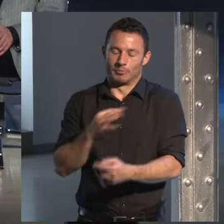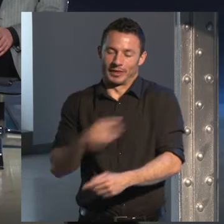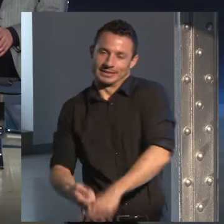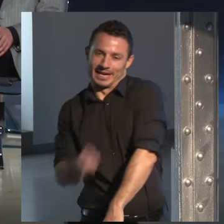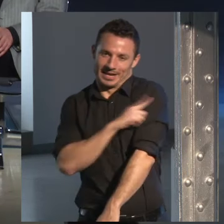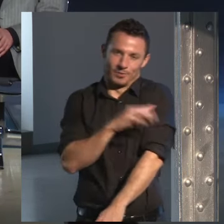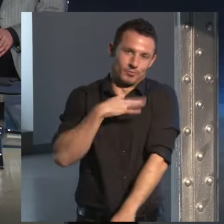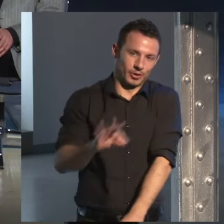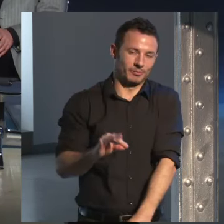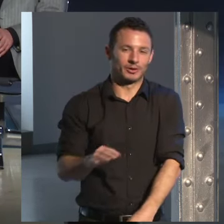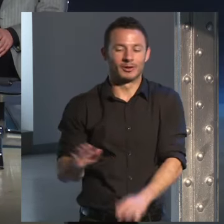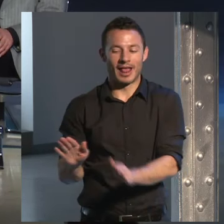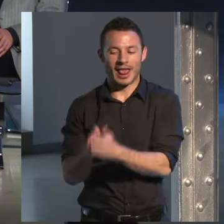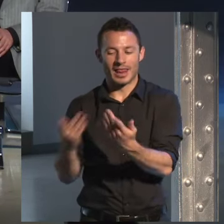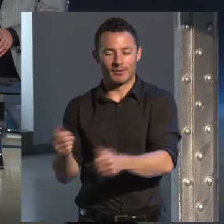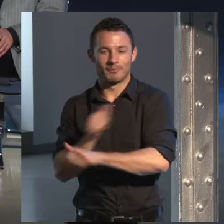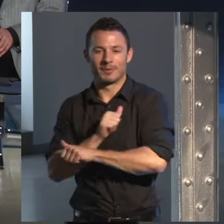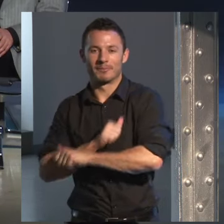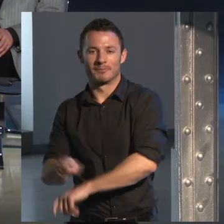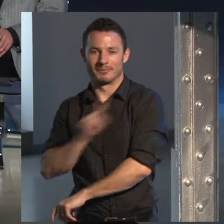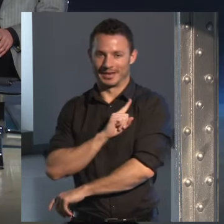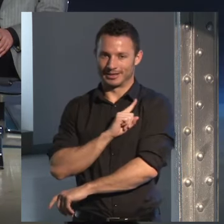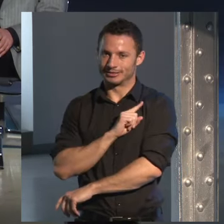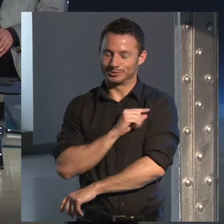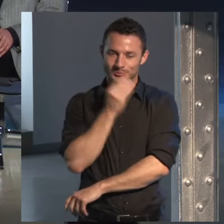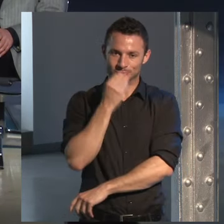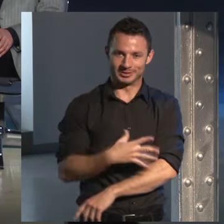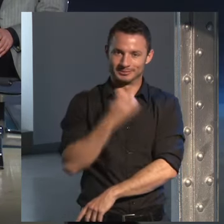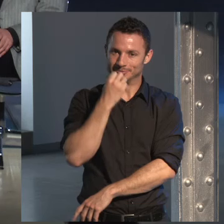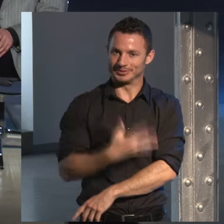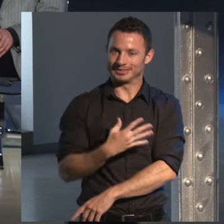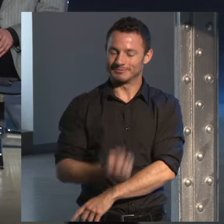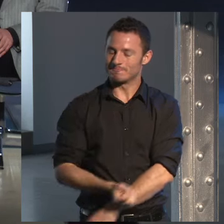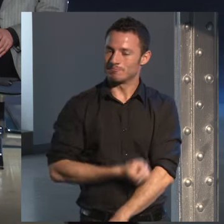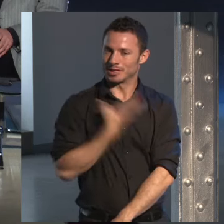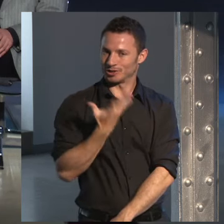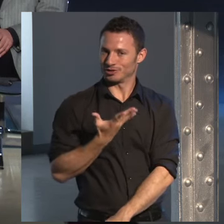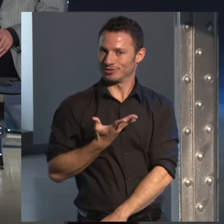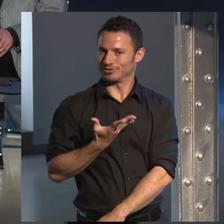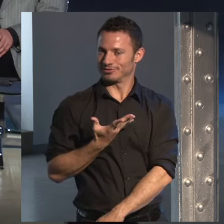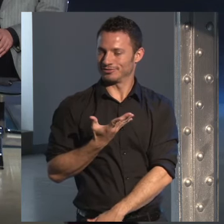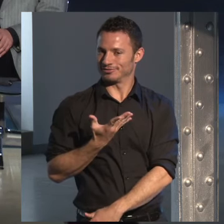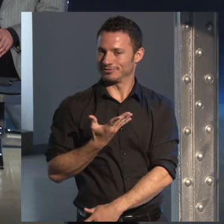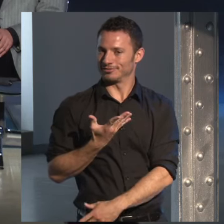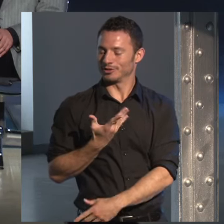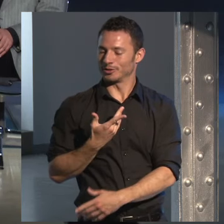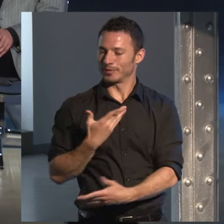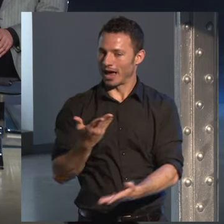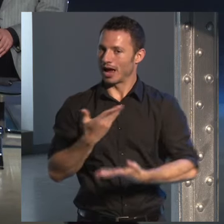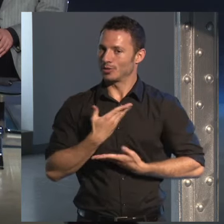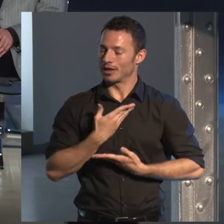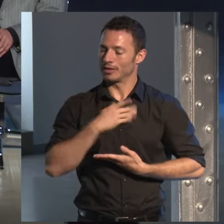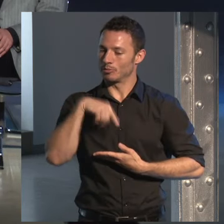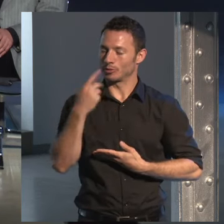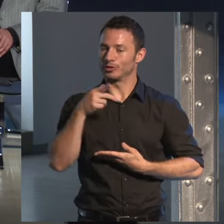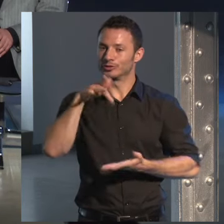ostras me está esperando el libro que bien que bien esa pasión ayuda también mucho como escritor